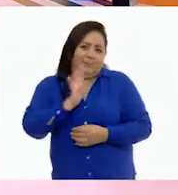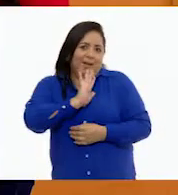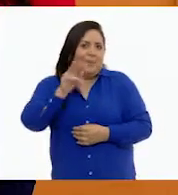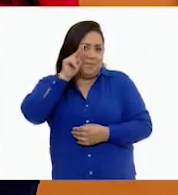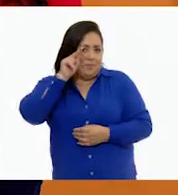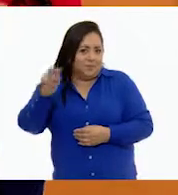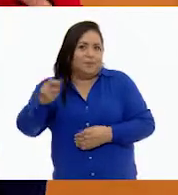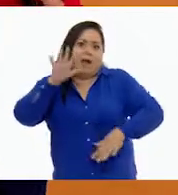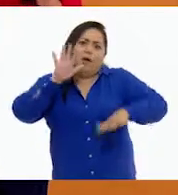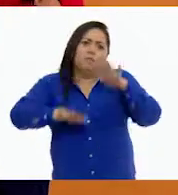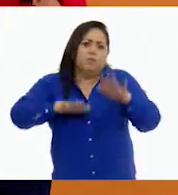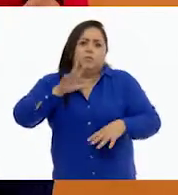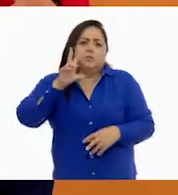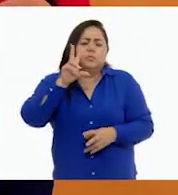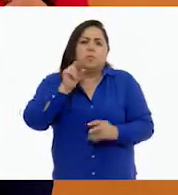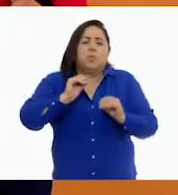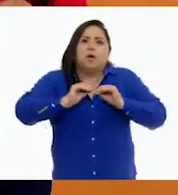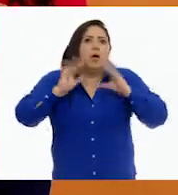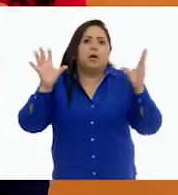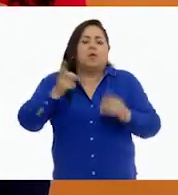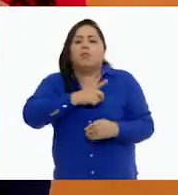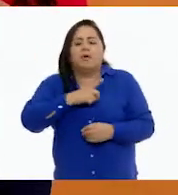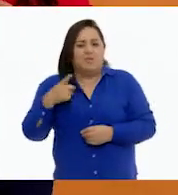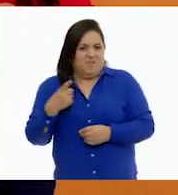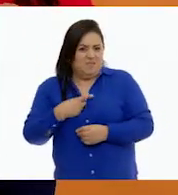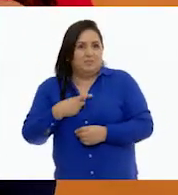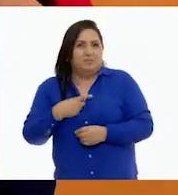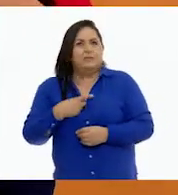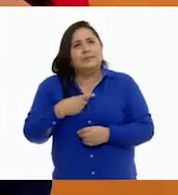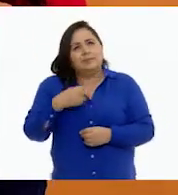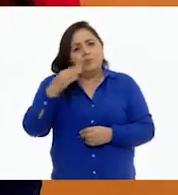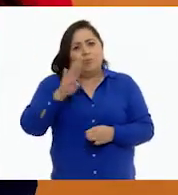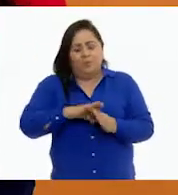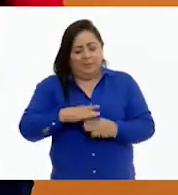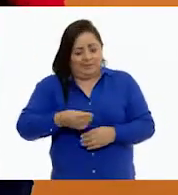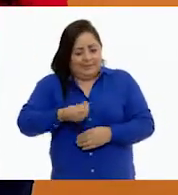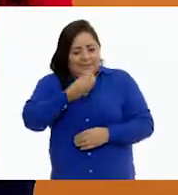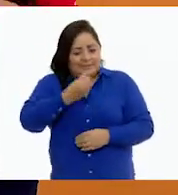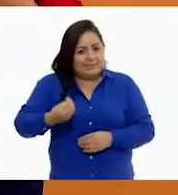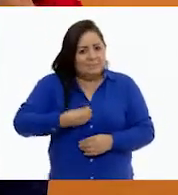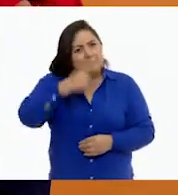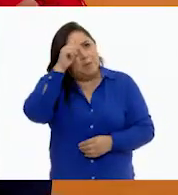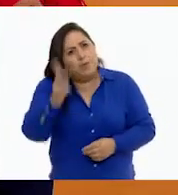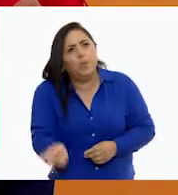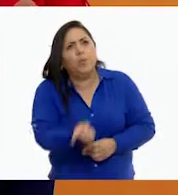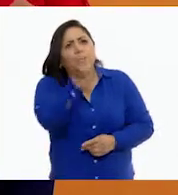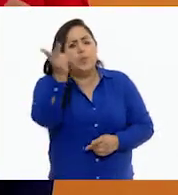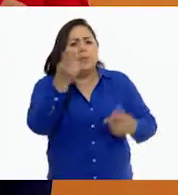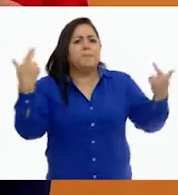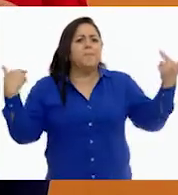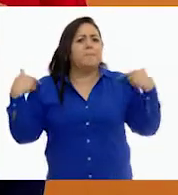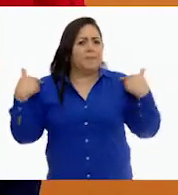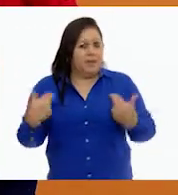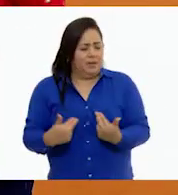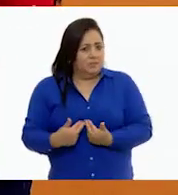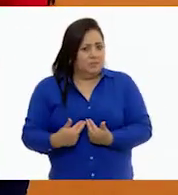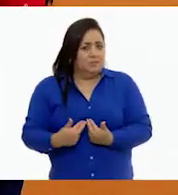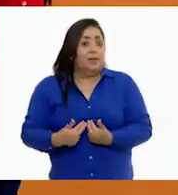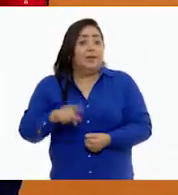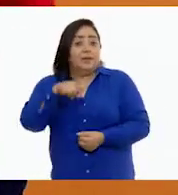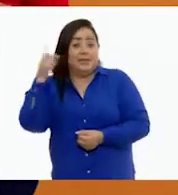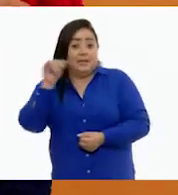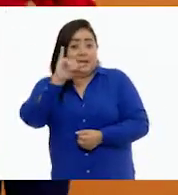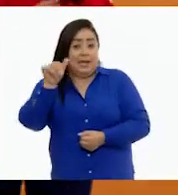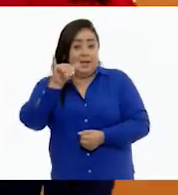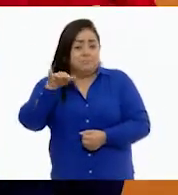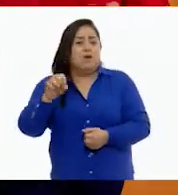vimos que muchas veces no nos queda claro y debemos de atrevernos y animarnos para preguntarle a nuestros maestros. Y en el caso